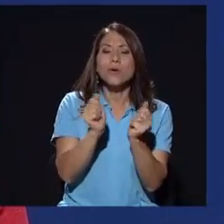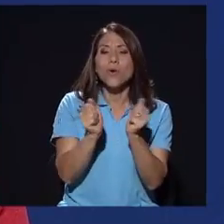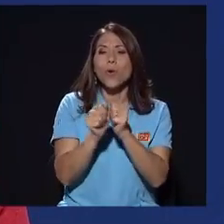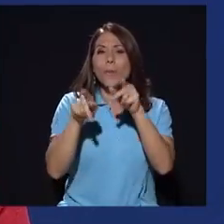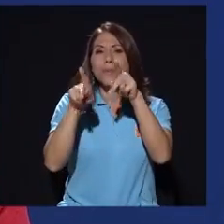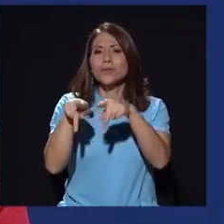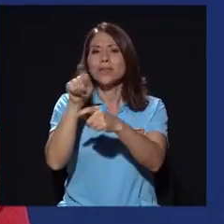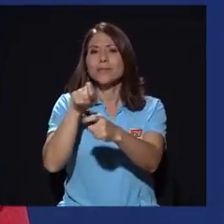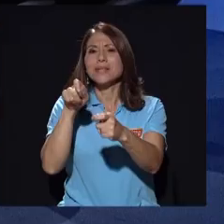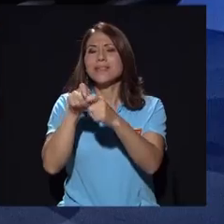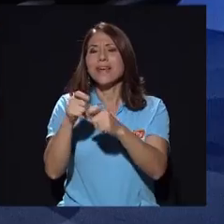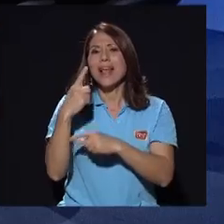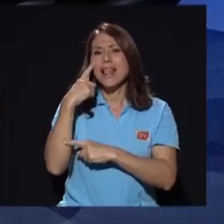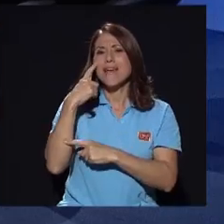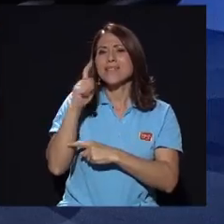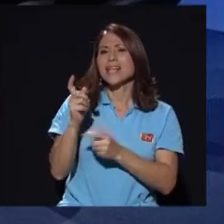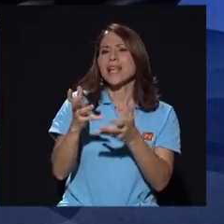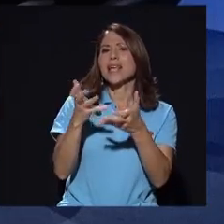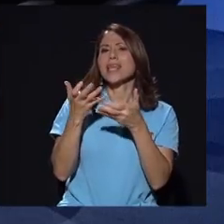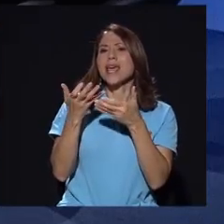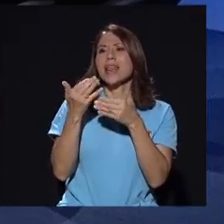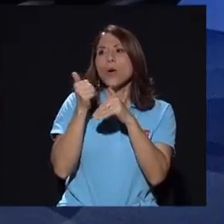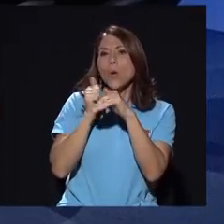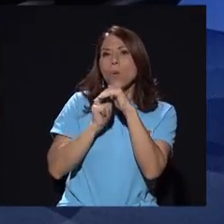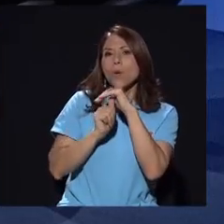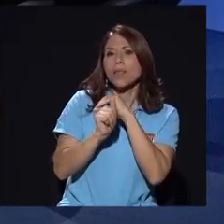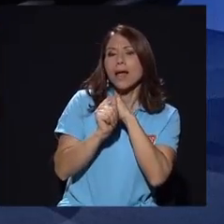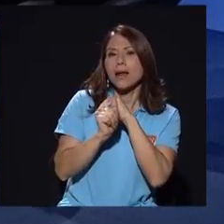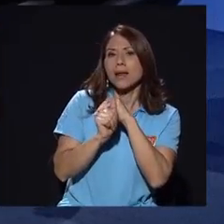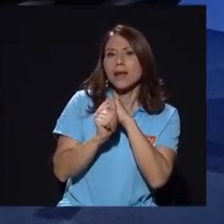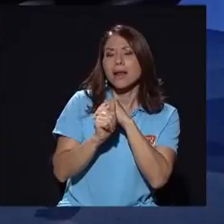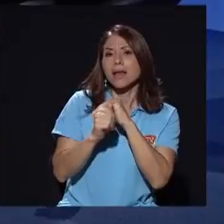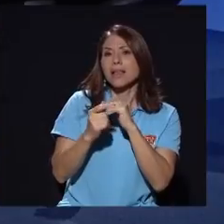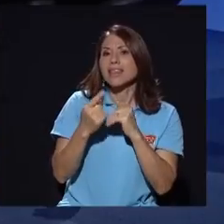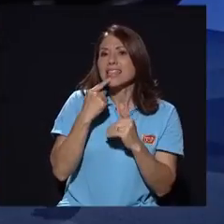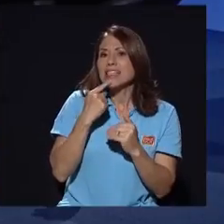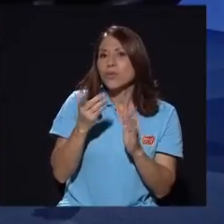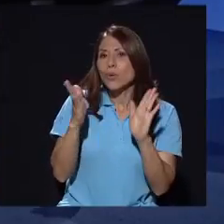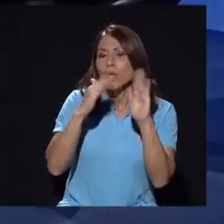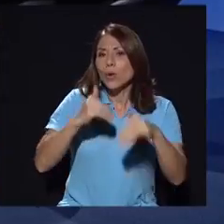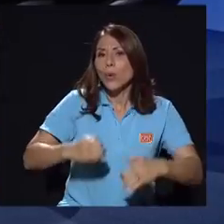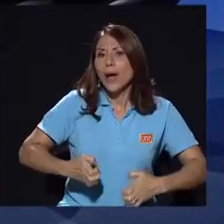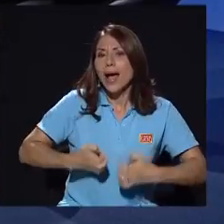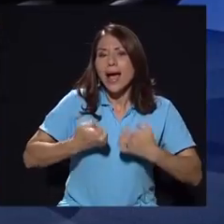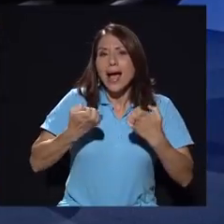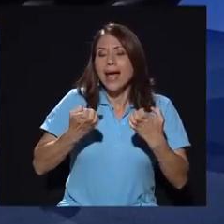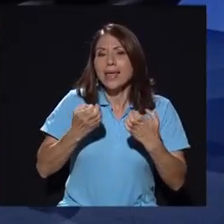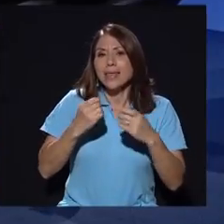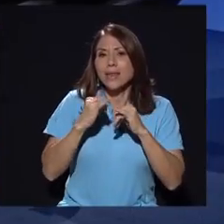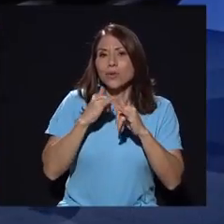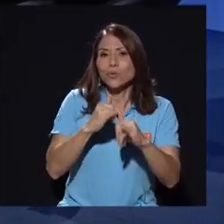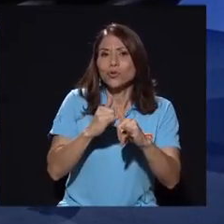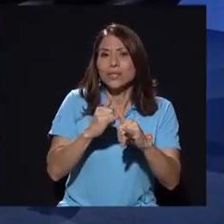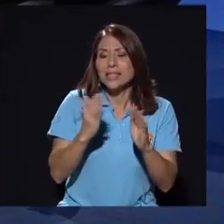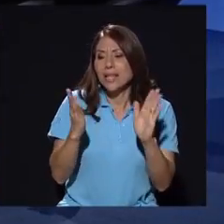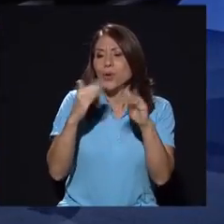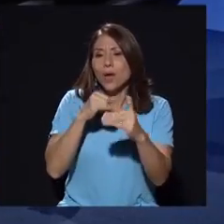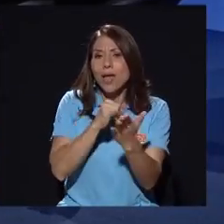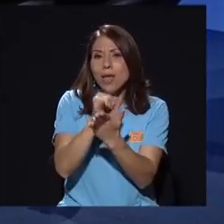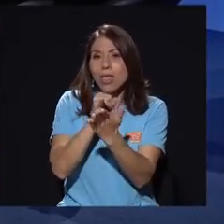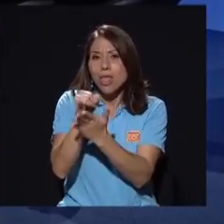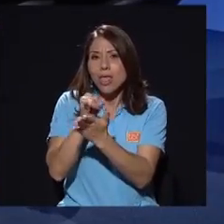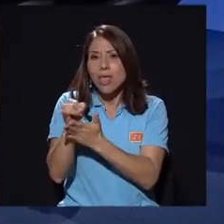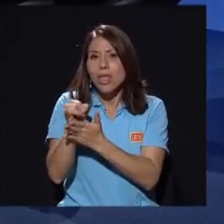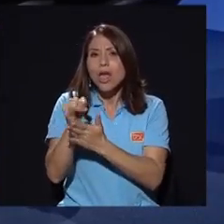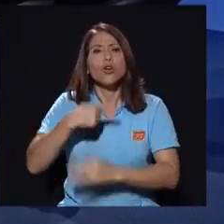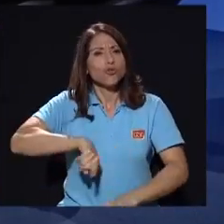fiscalía quiere ocultar de que existen denuncias y de que se llevaron ese tipo de investigaciones? Nosotros sabíamos que ya el OIJ había